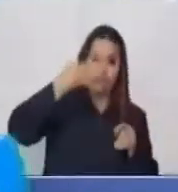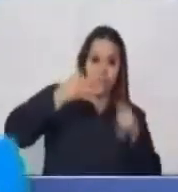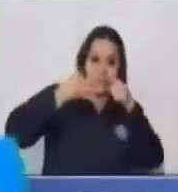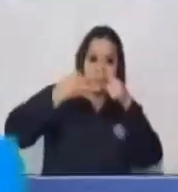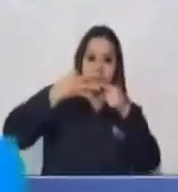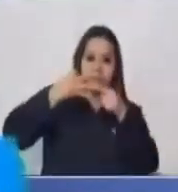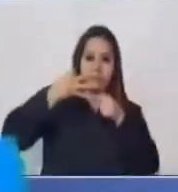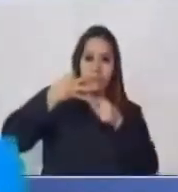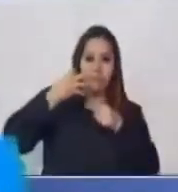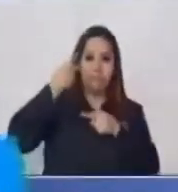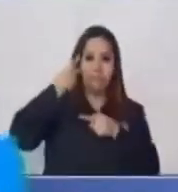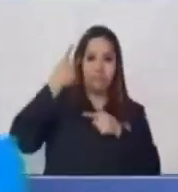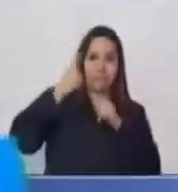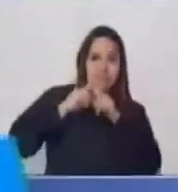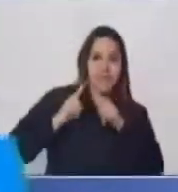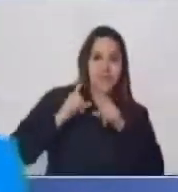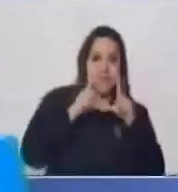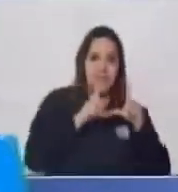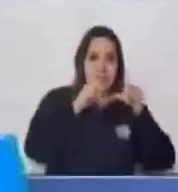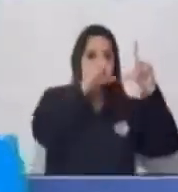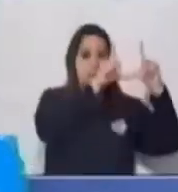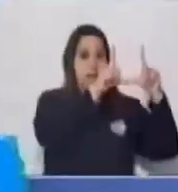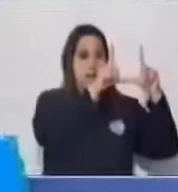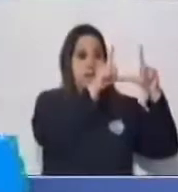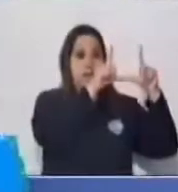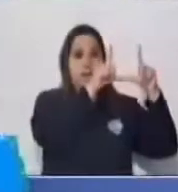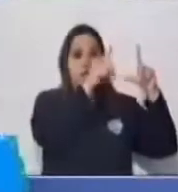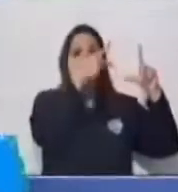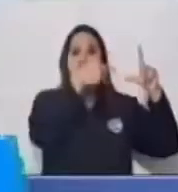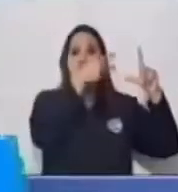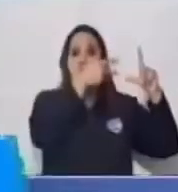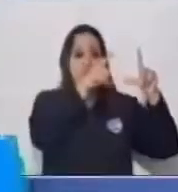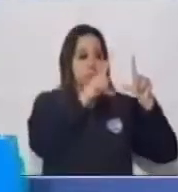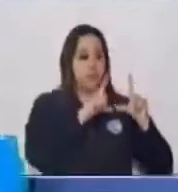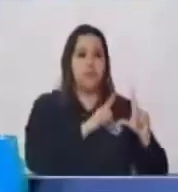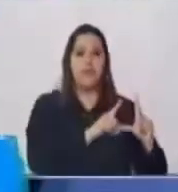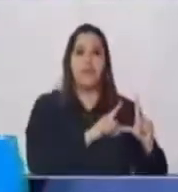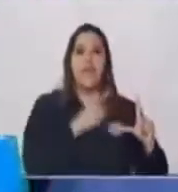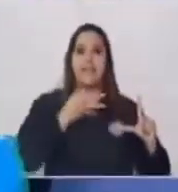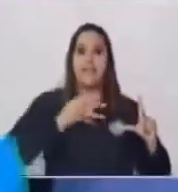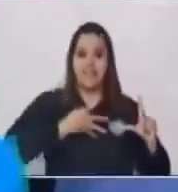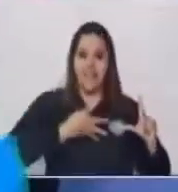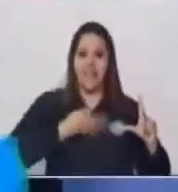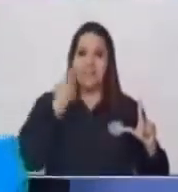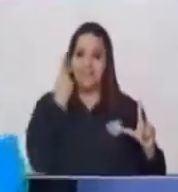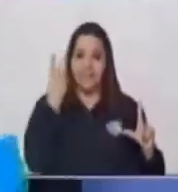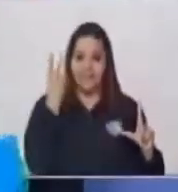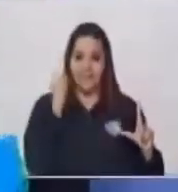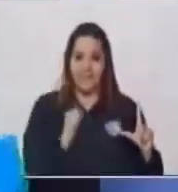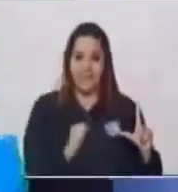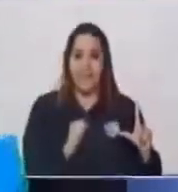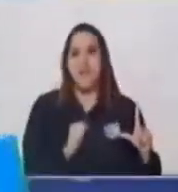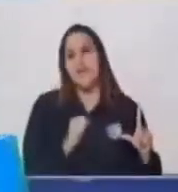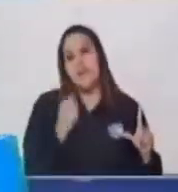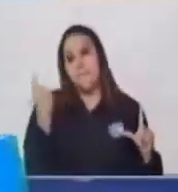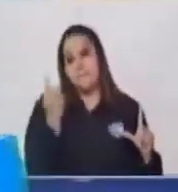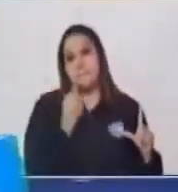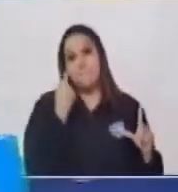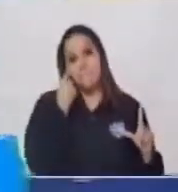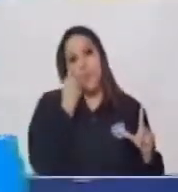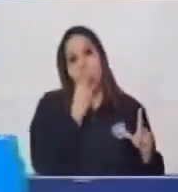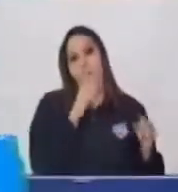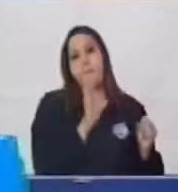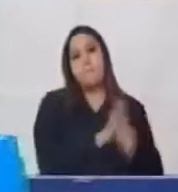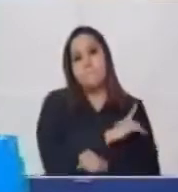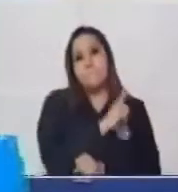diferencia 3 sumando Y acá hay 2 Es muy importante Que corrobores El resultado De